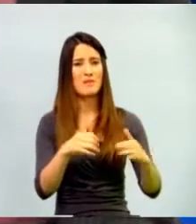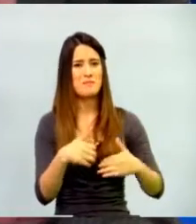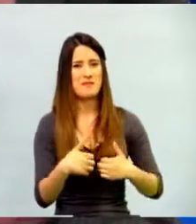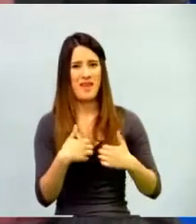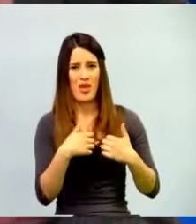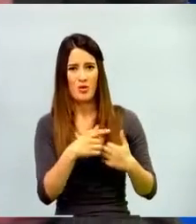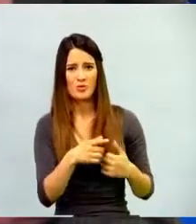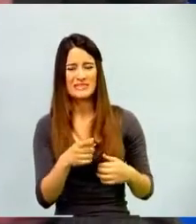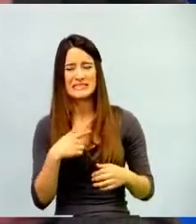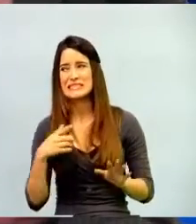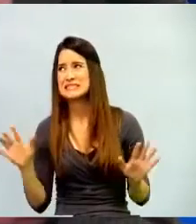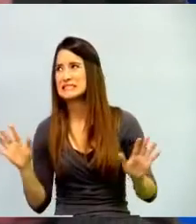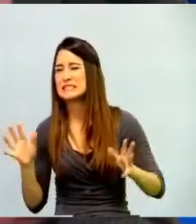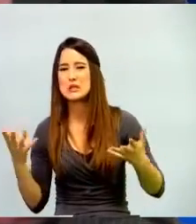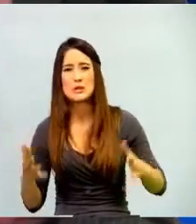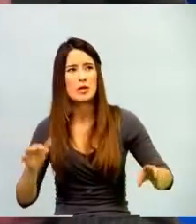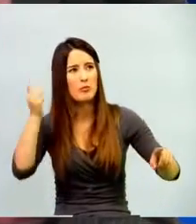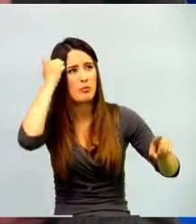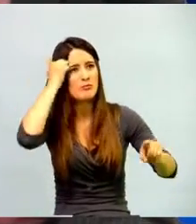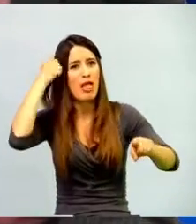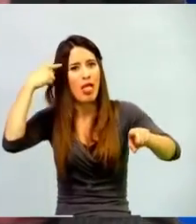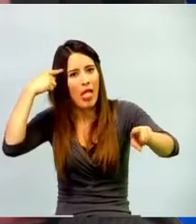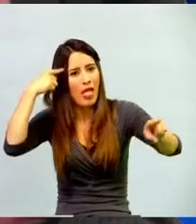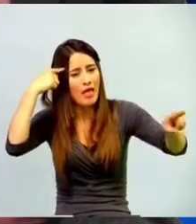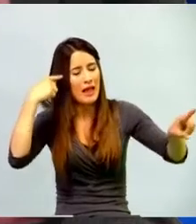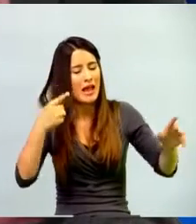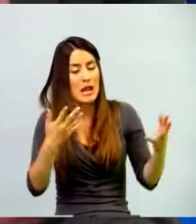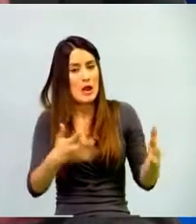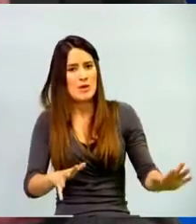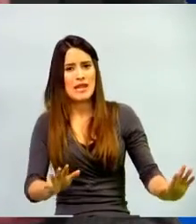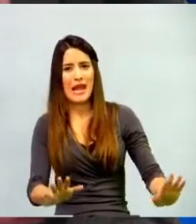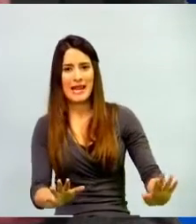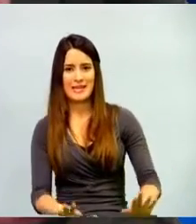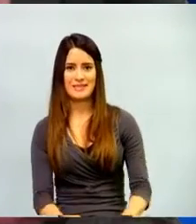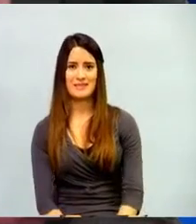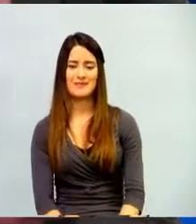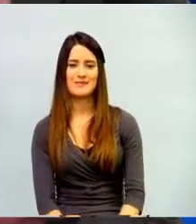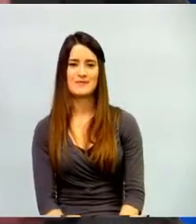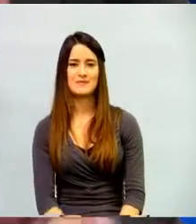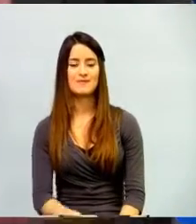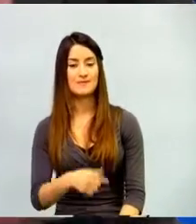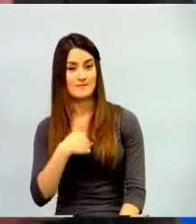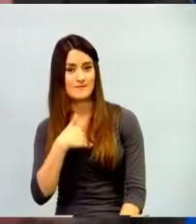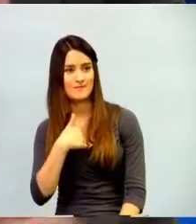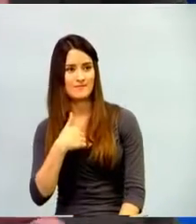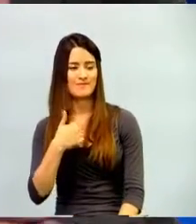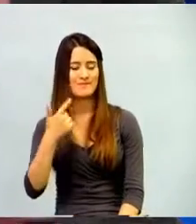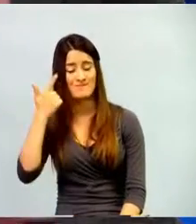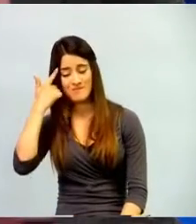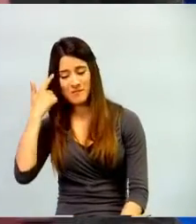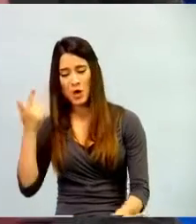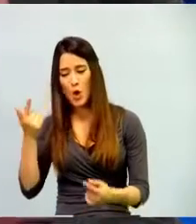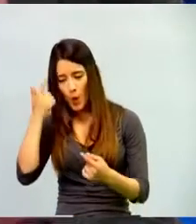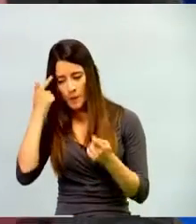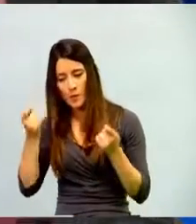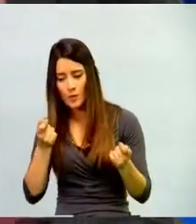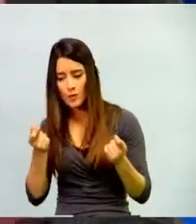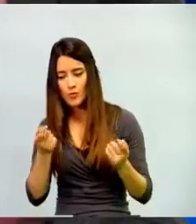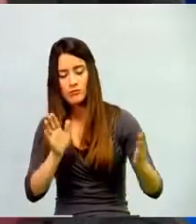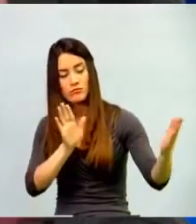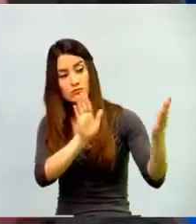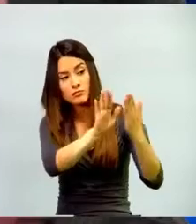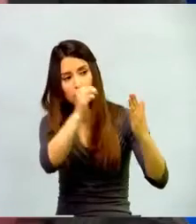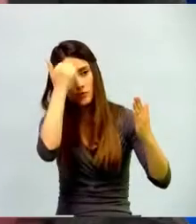Entonces, así, es así. Entonces, decirle al docente, mire, estas son herramientas, como decía Luis Carlos,